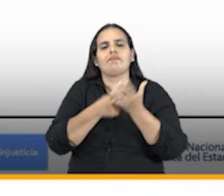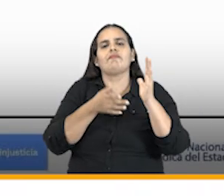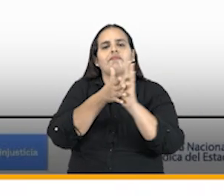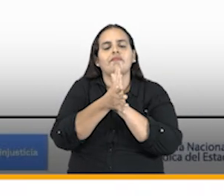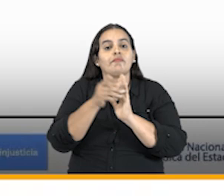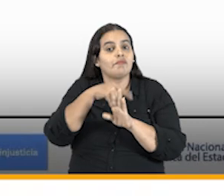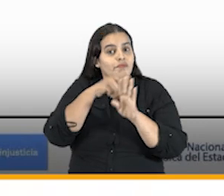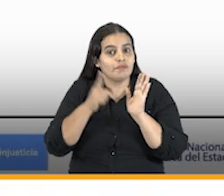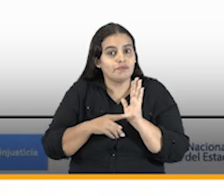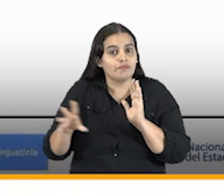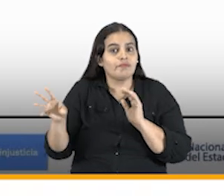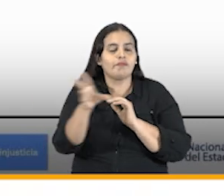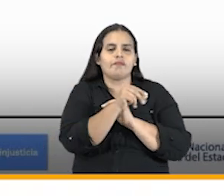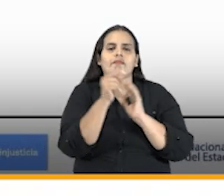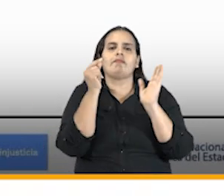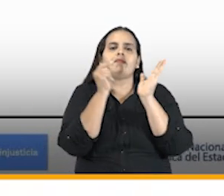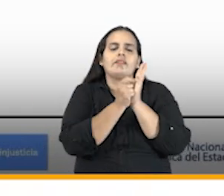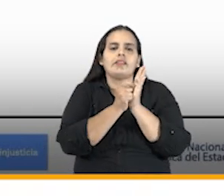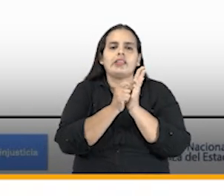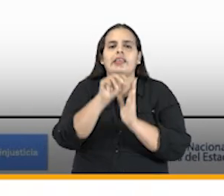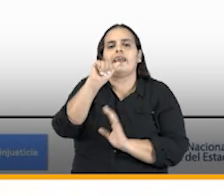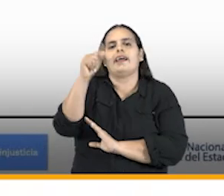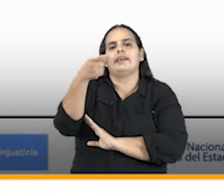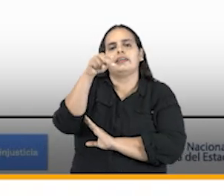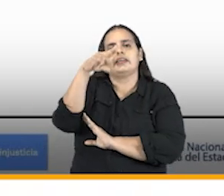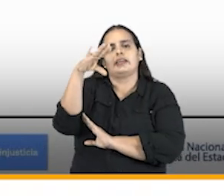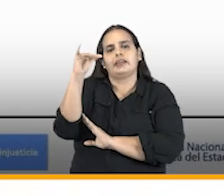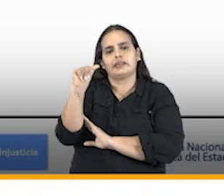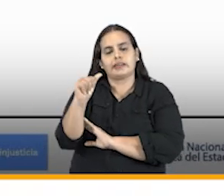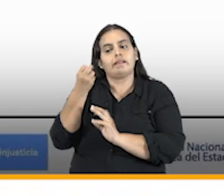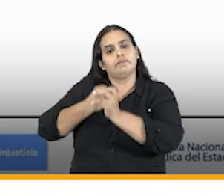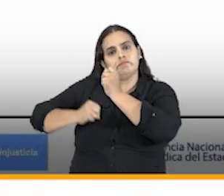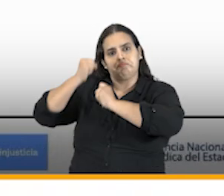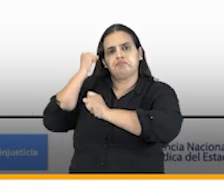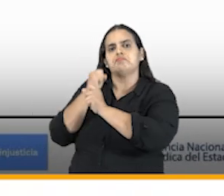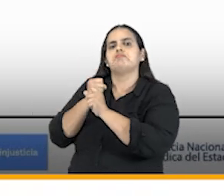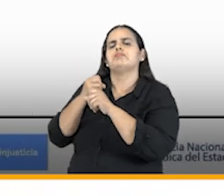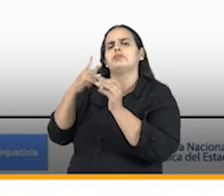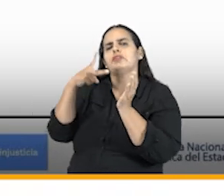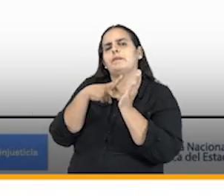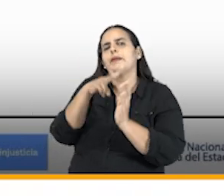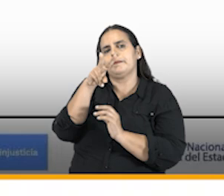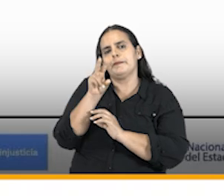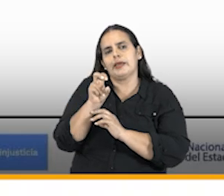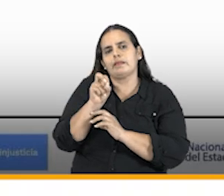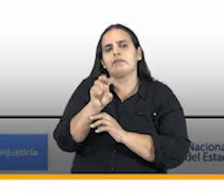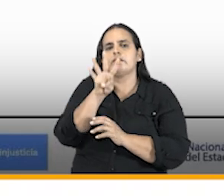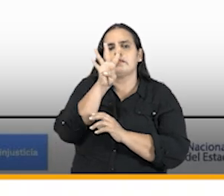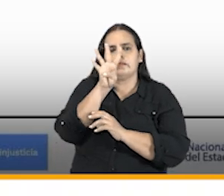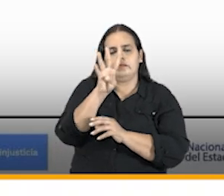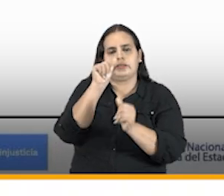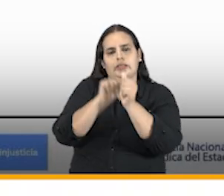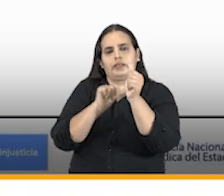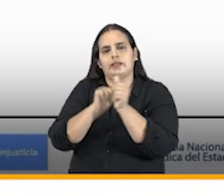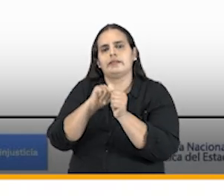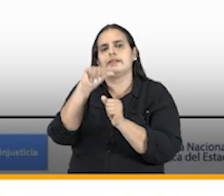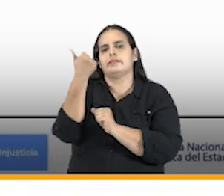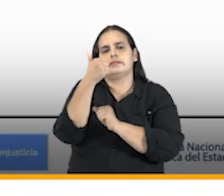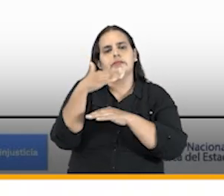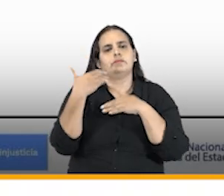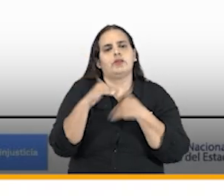procesos arbitrales que son notificados a la agencia el año pasado en el 2020 cuatro de cada diez